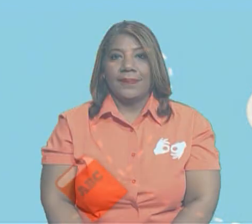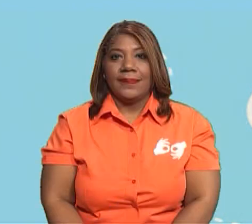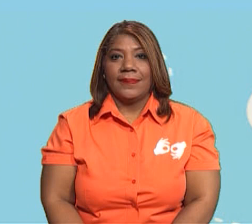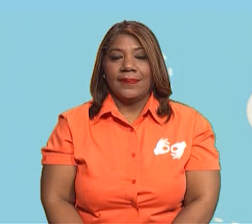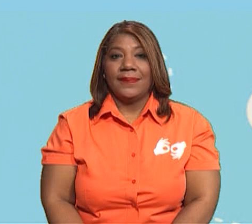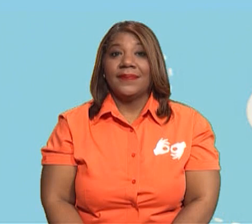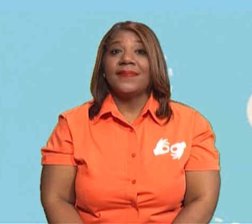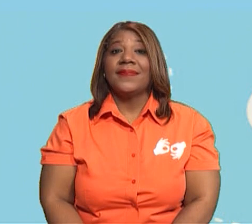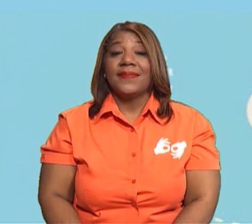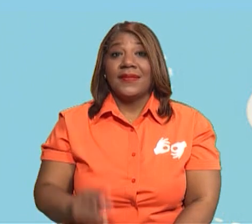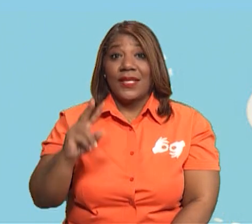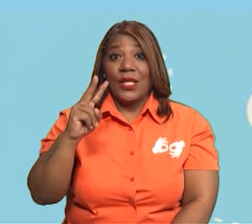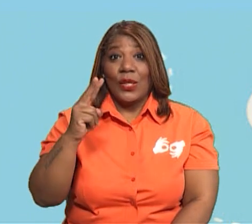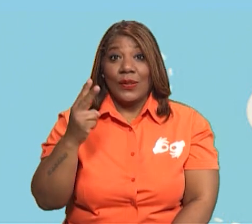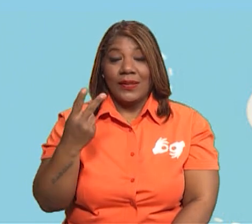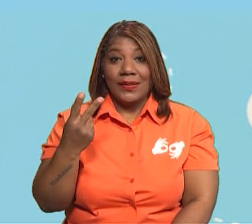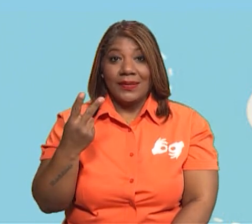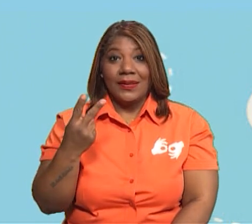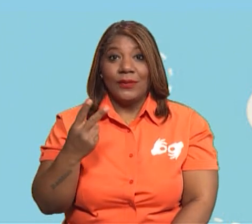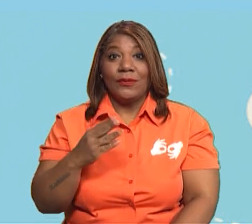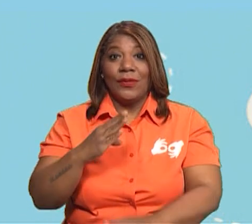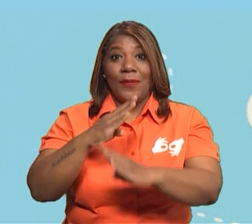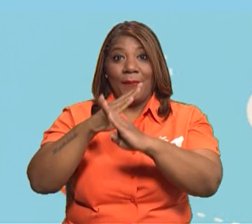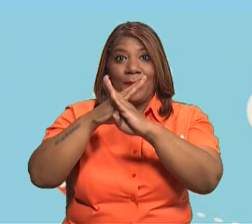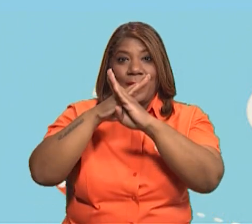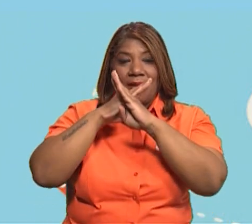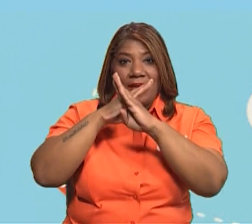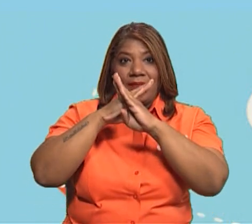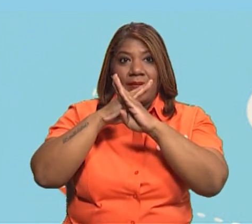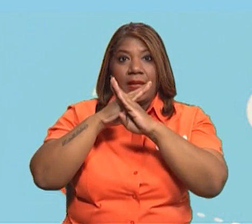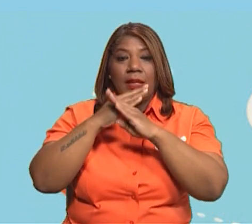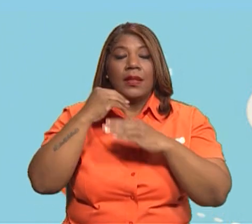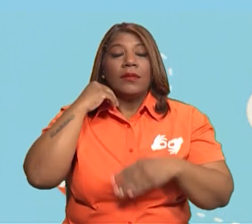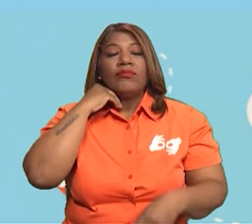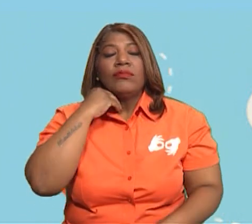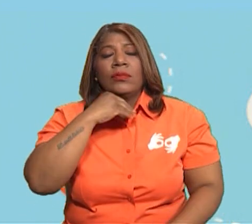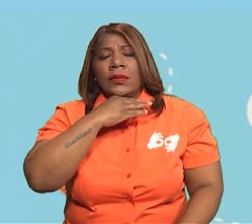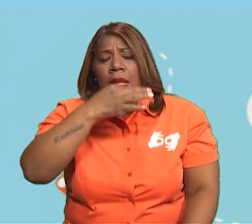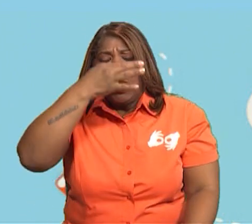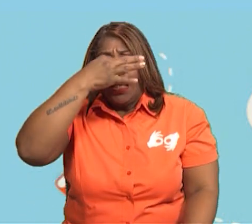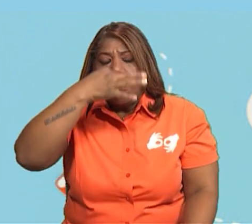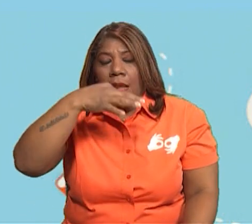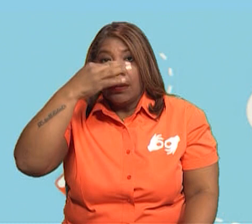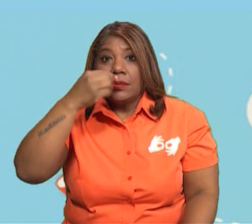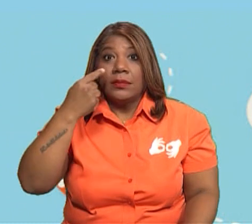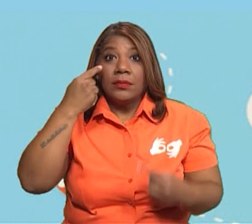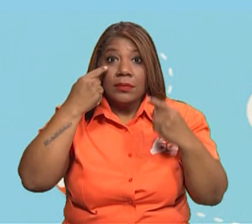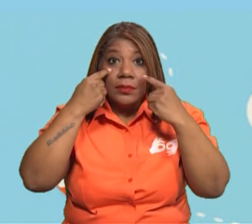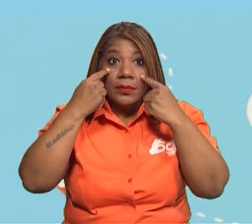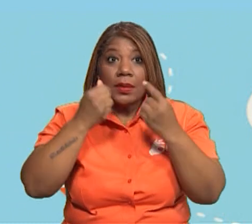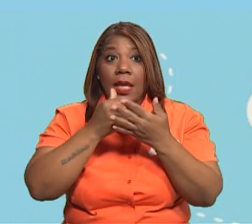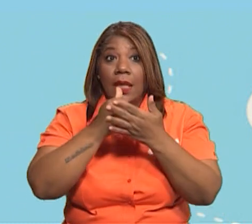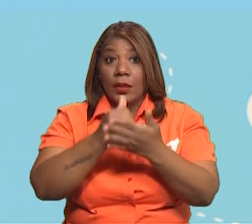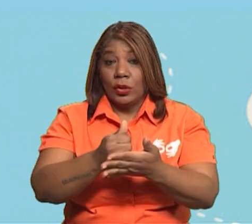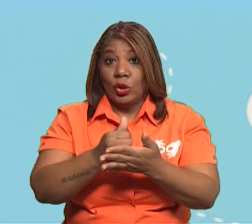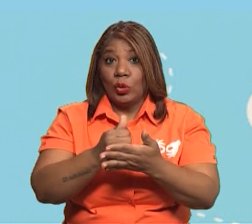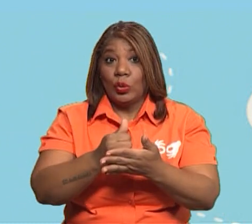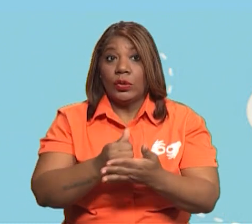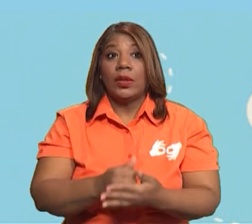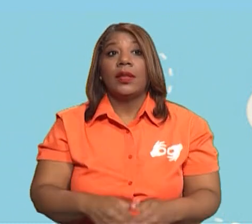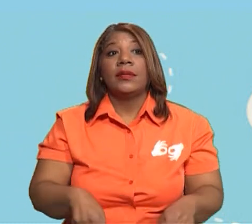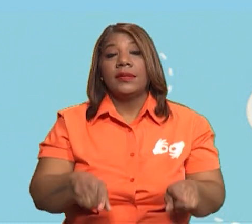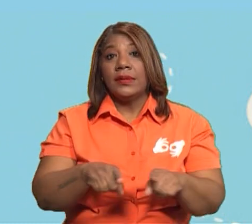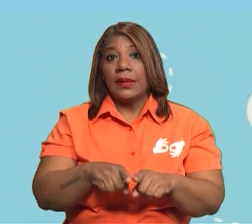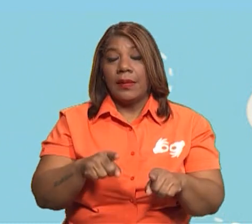el regulador que previene resfríos, mejora la visión y ayuda a evitar que el sangrado. También tenemos